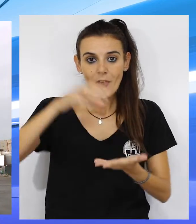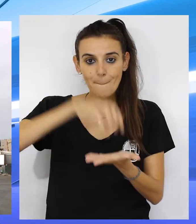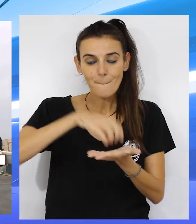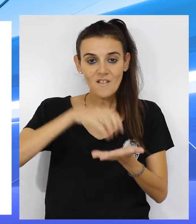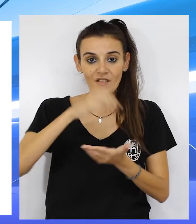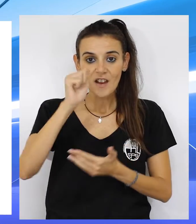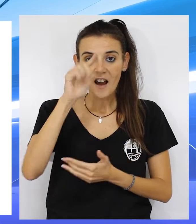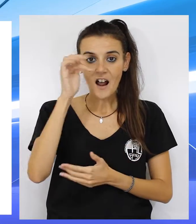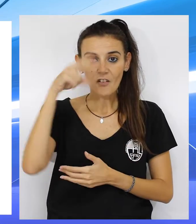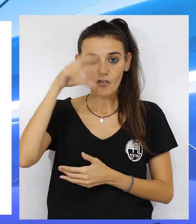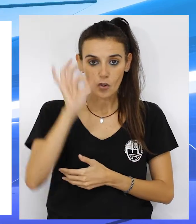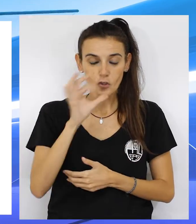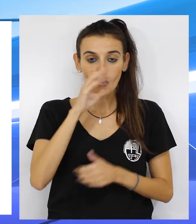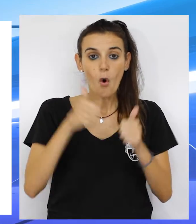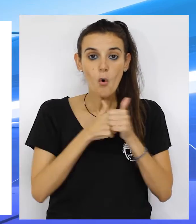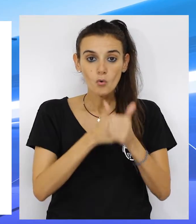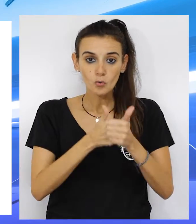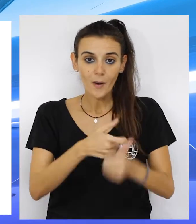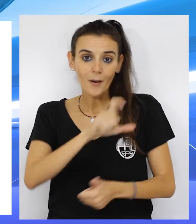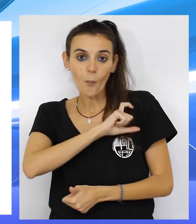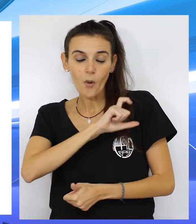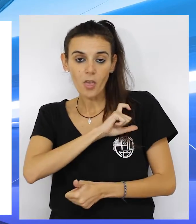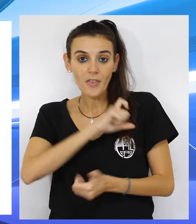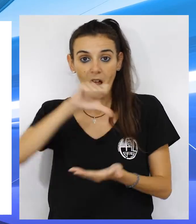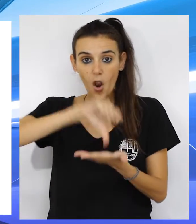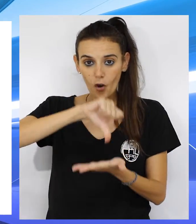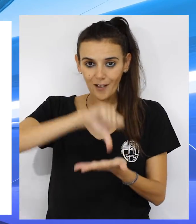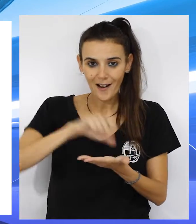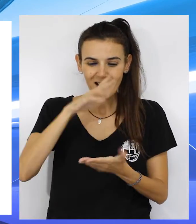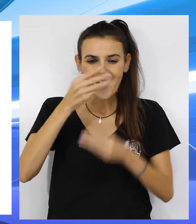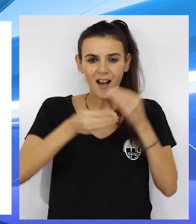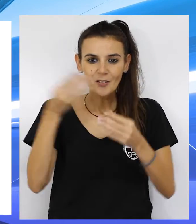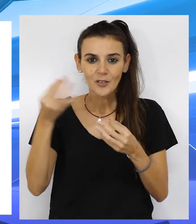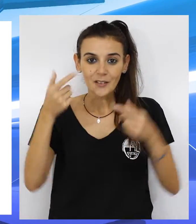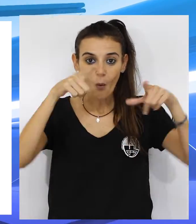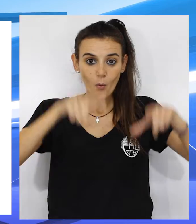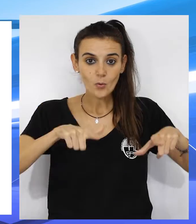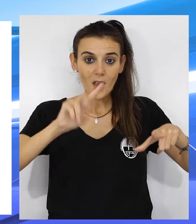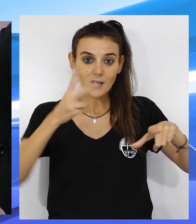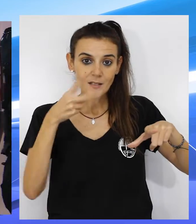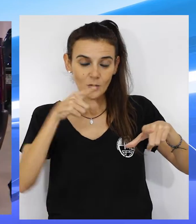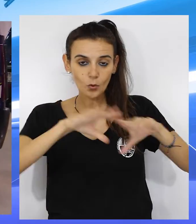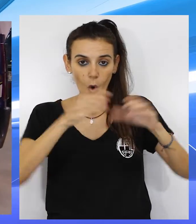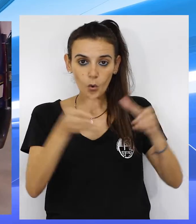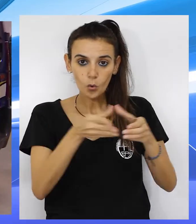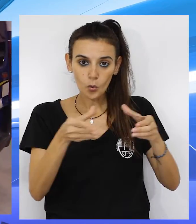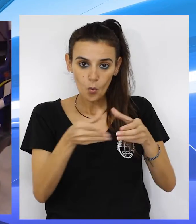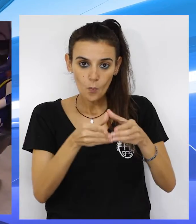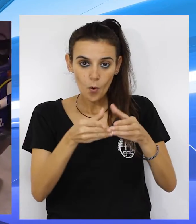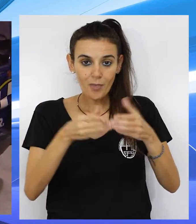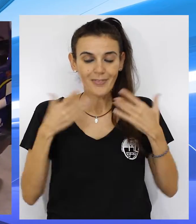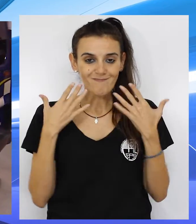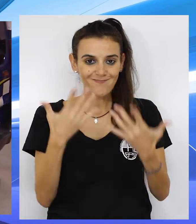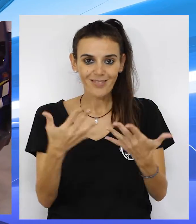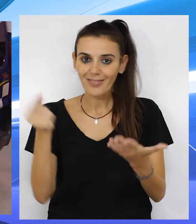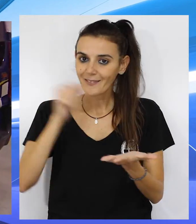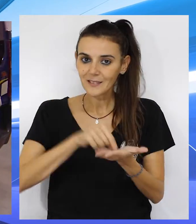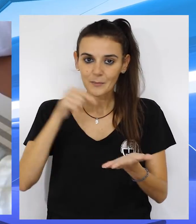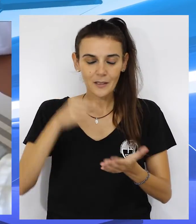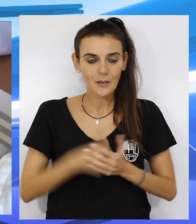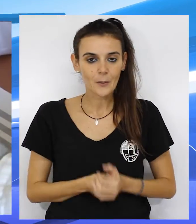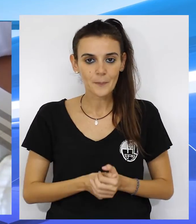Alfonso para convertirlo en una subjefatura de policía local constituyendo así una segunda sede operativa de la unidad de intervención rápida.